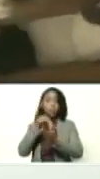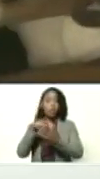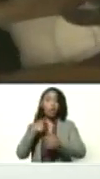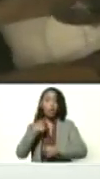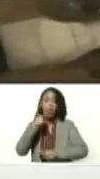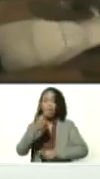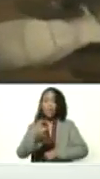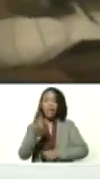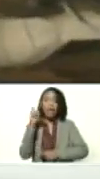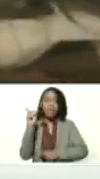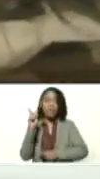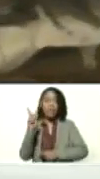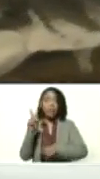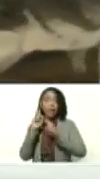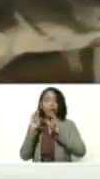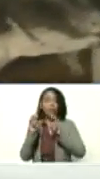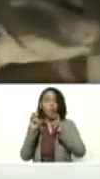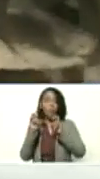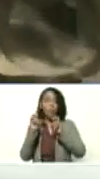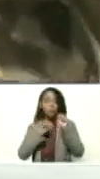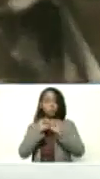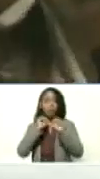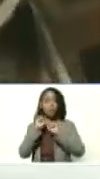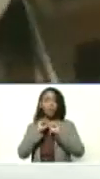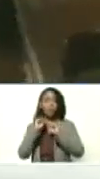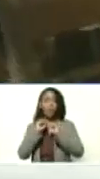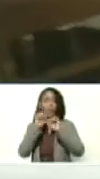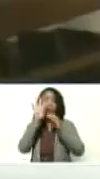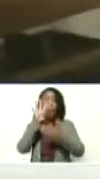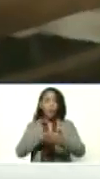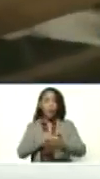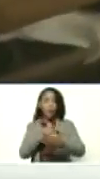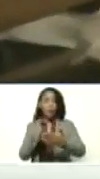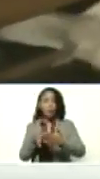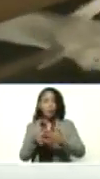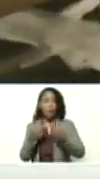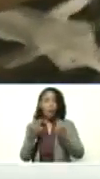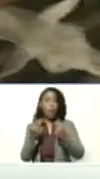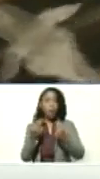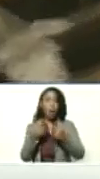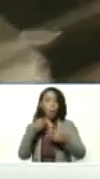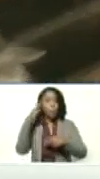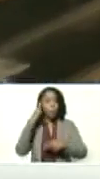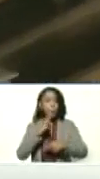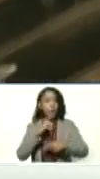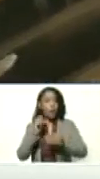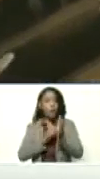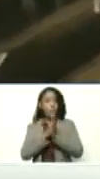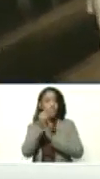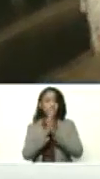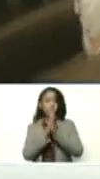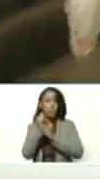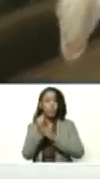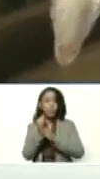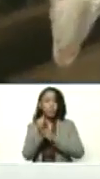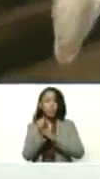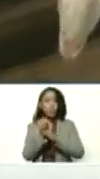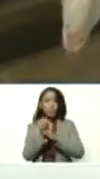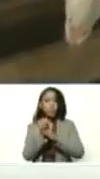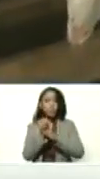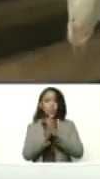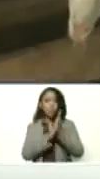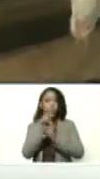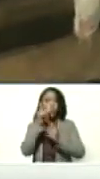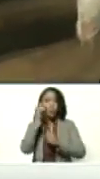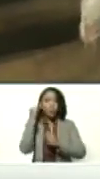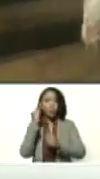Es precisamente el nuevo motor de la agenda económica bolivariana, el motor del emprendimiento, emprendedores y